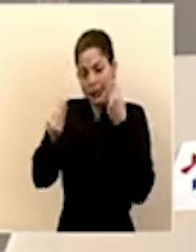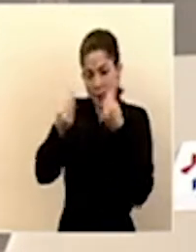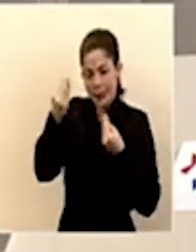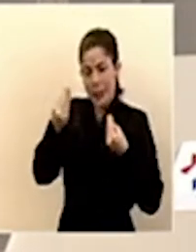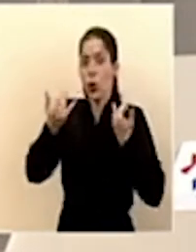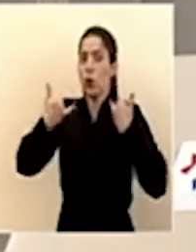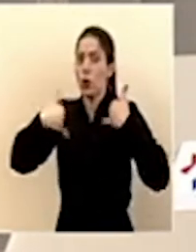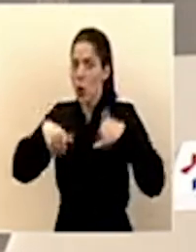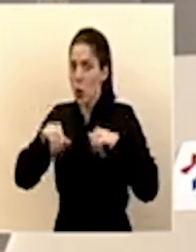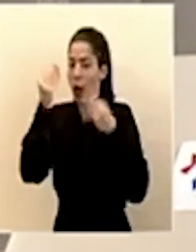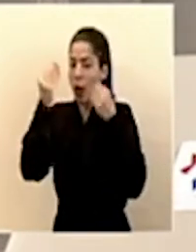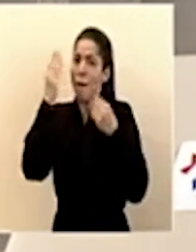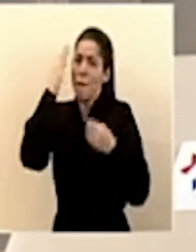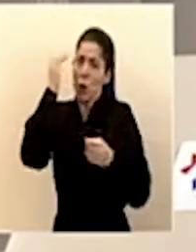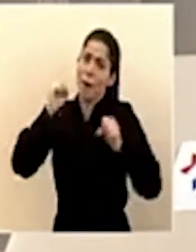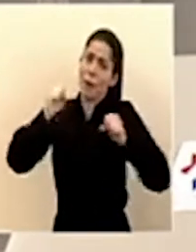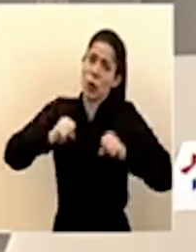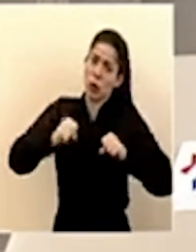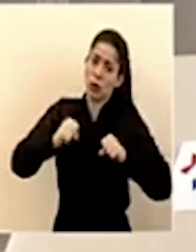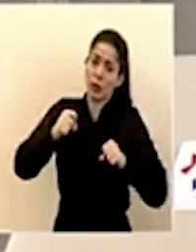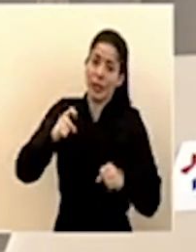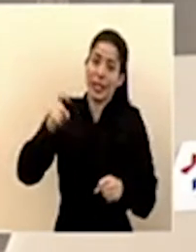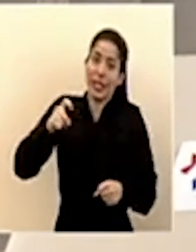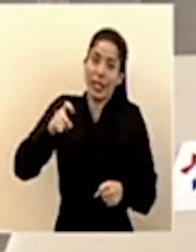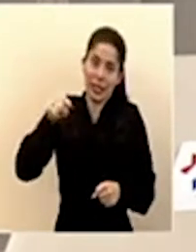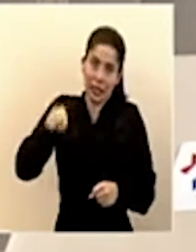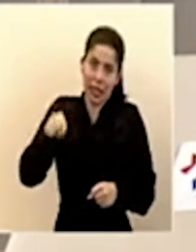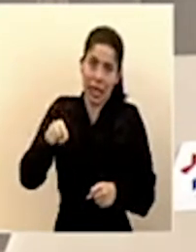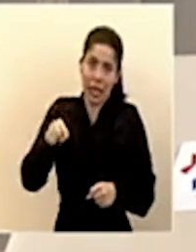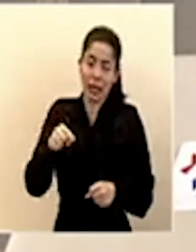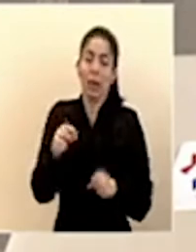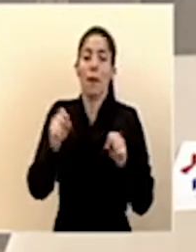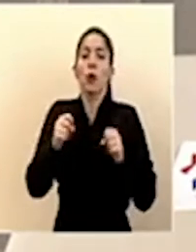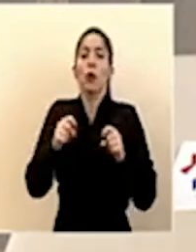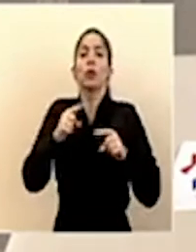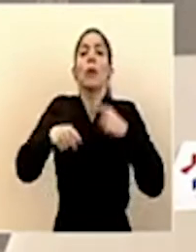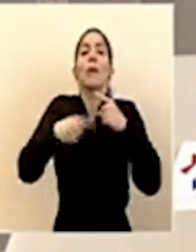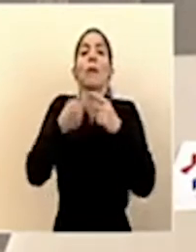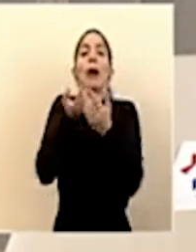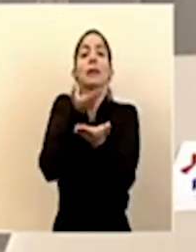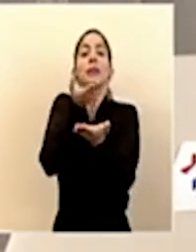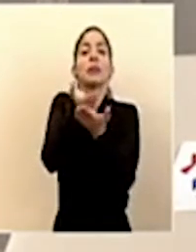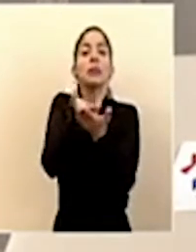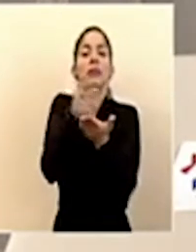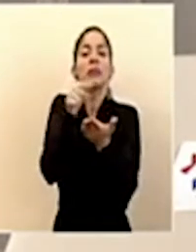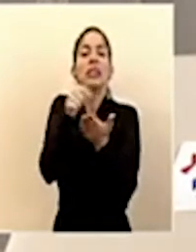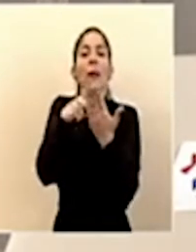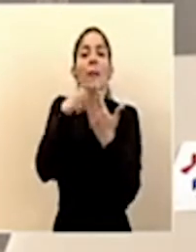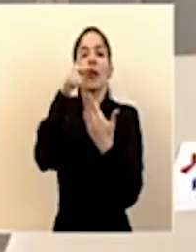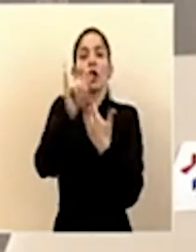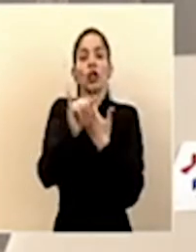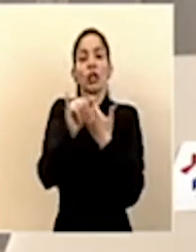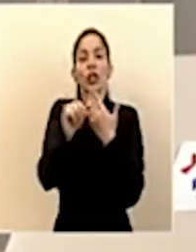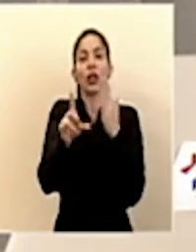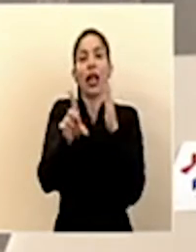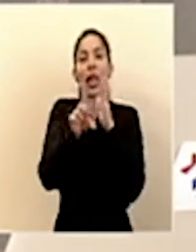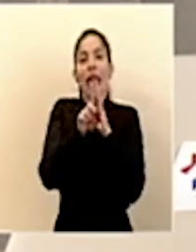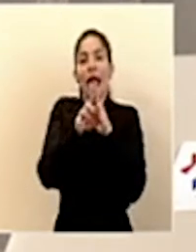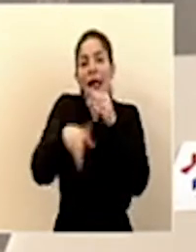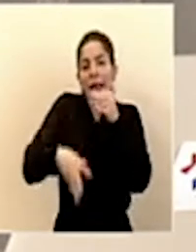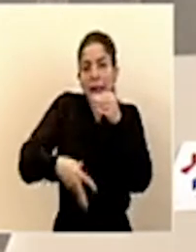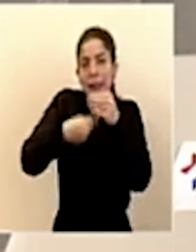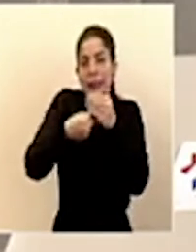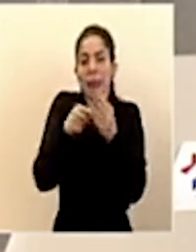valora, porque podemos llegar a necesitarlo, presentar un proyecto adicional para